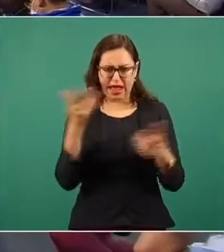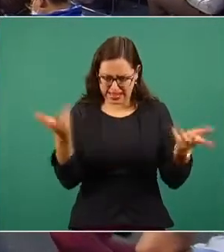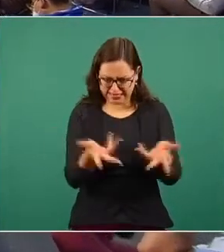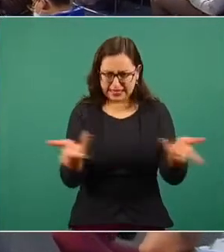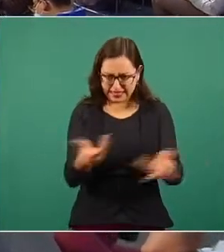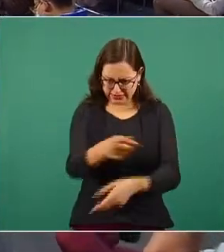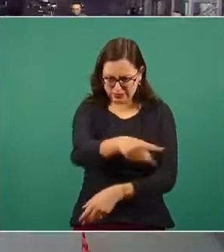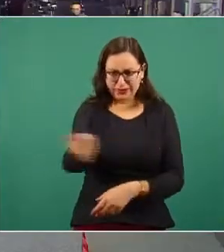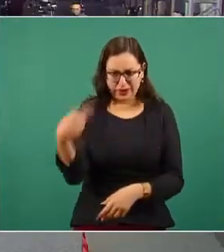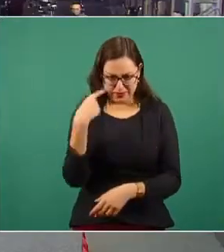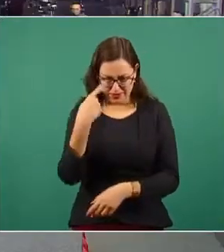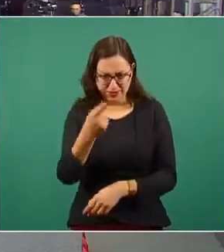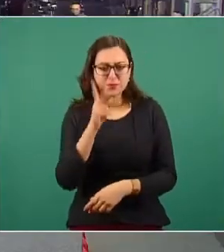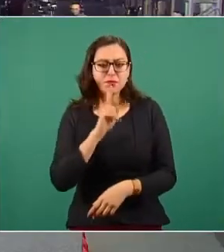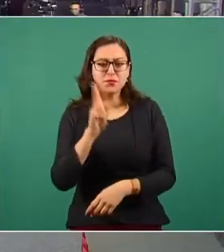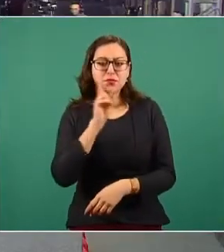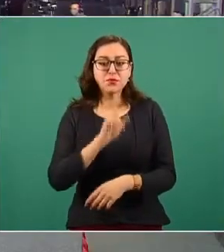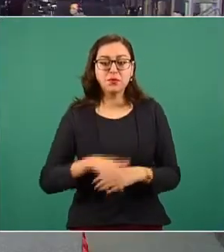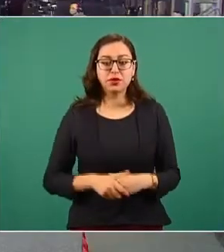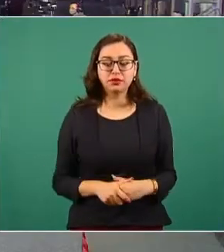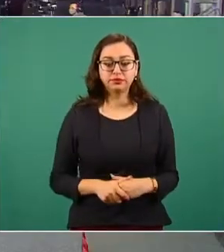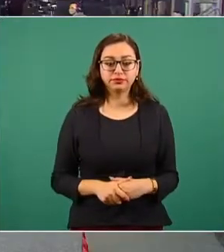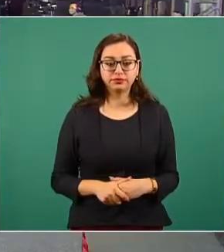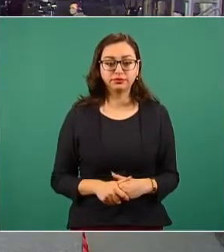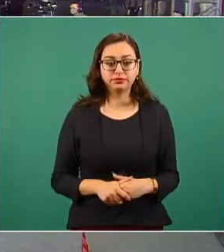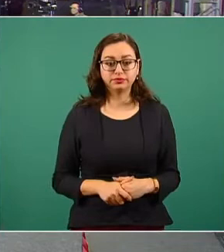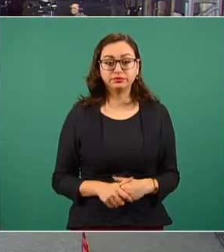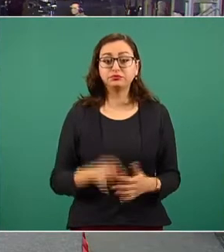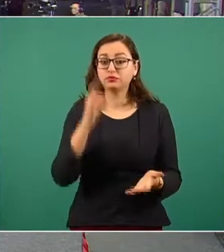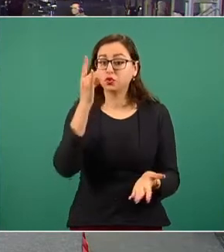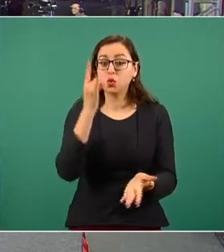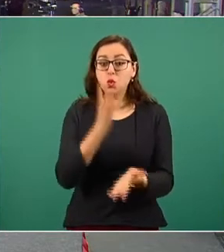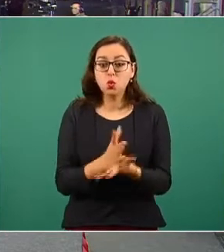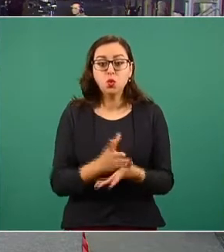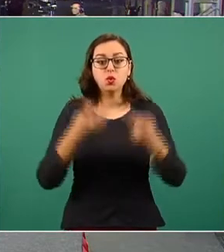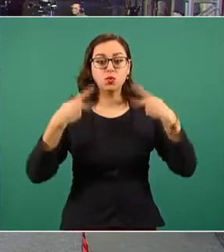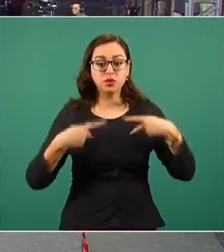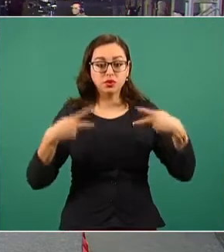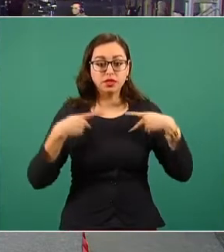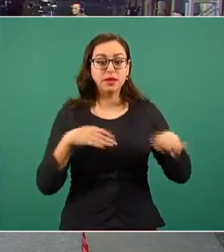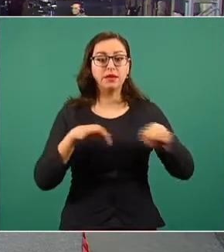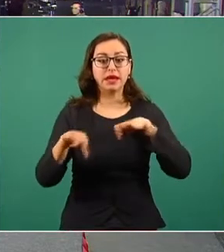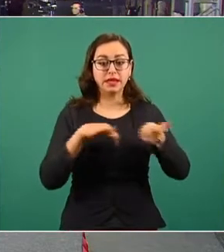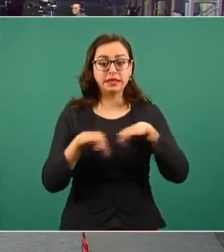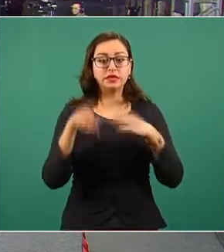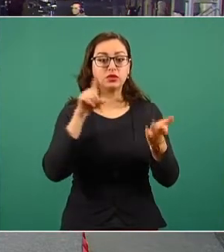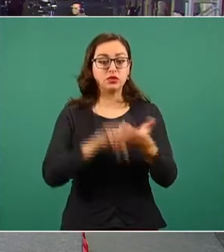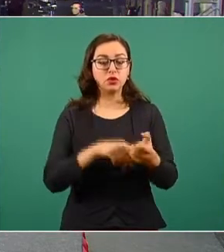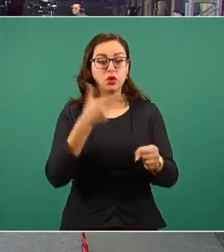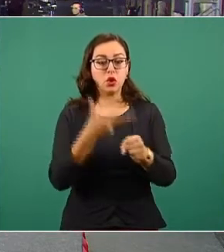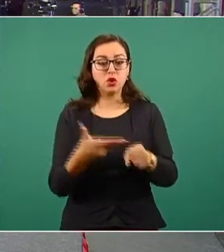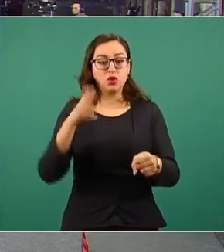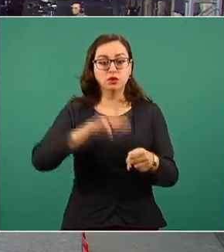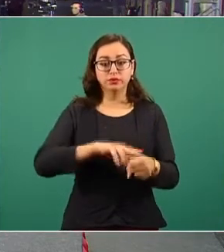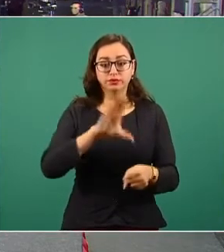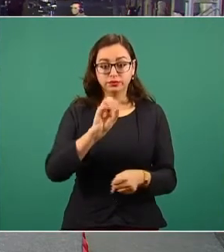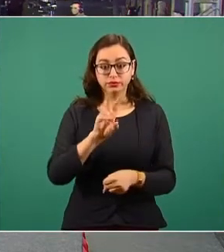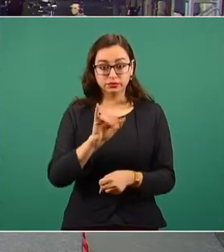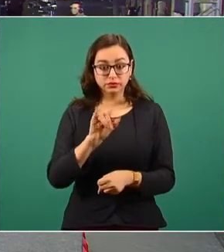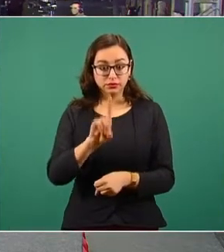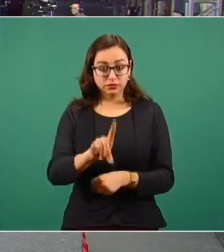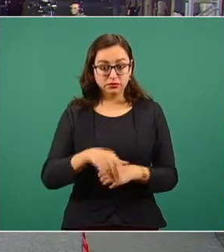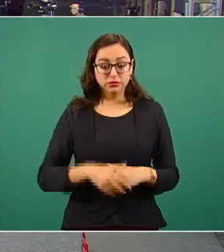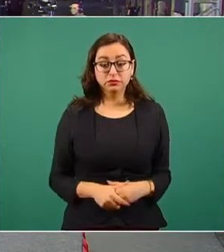registro, en la parte izquierda, ahí, dice registro exclusivo para el personal de salud que labora en hospitales COVID. En el momento que alguien